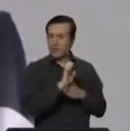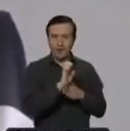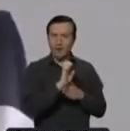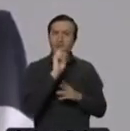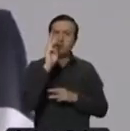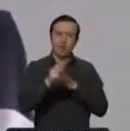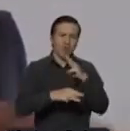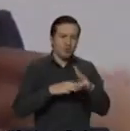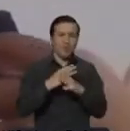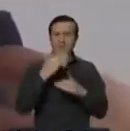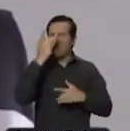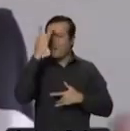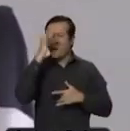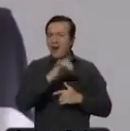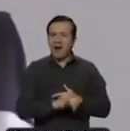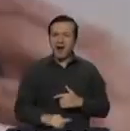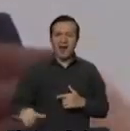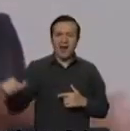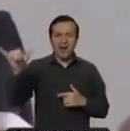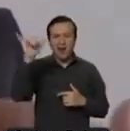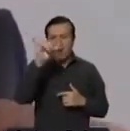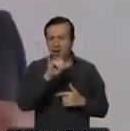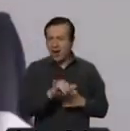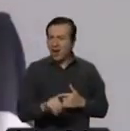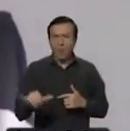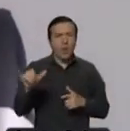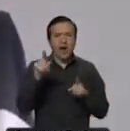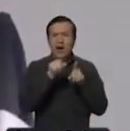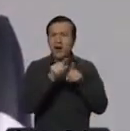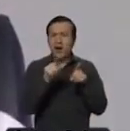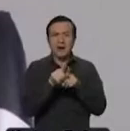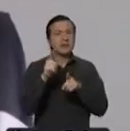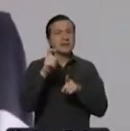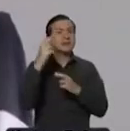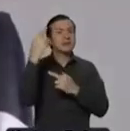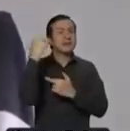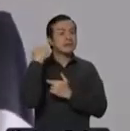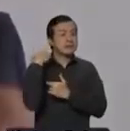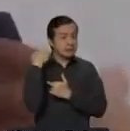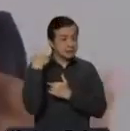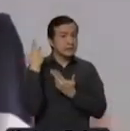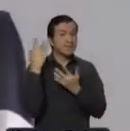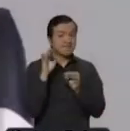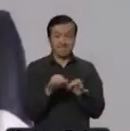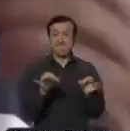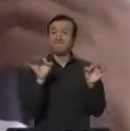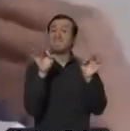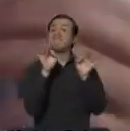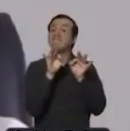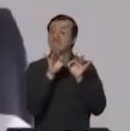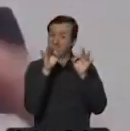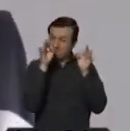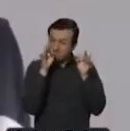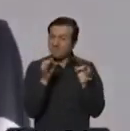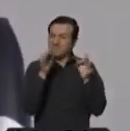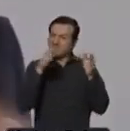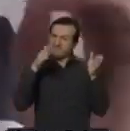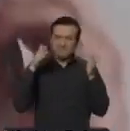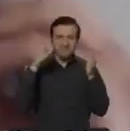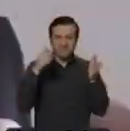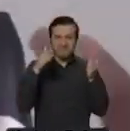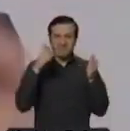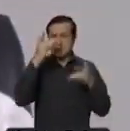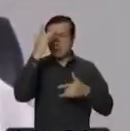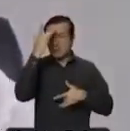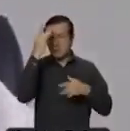Pero necesitamos que todos cumplamos nuestra función y juntos derrotaremos al